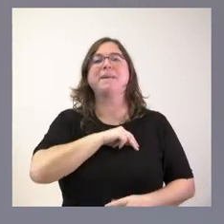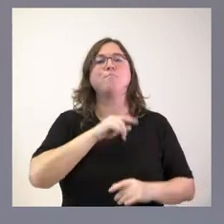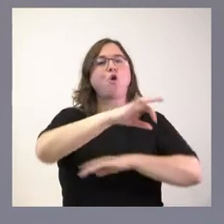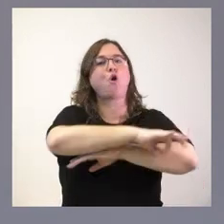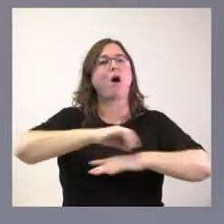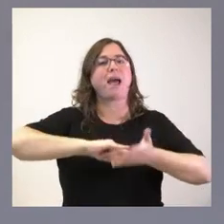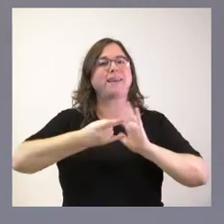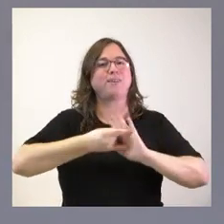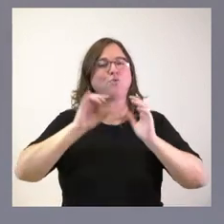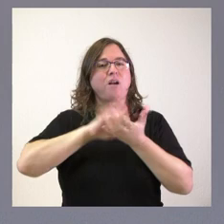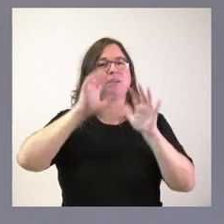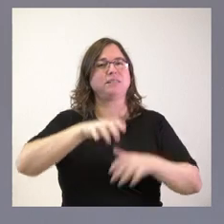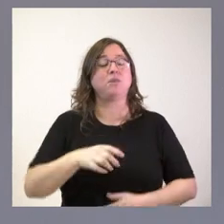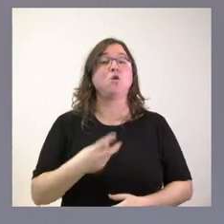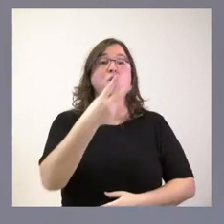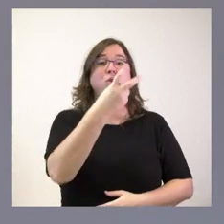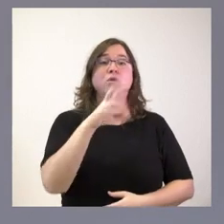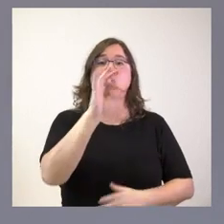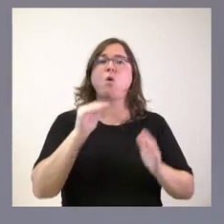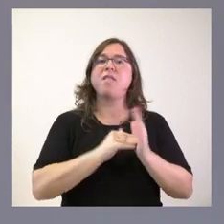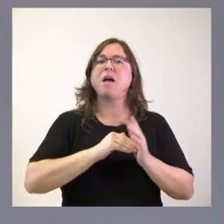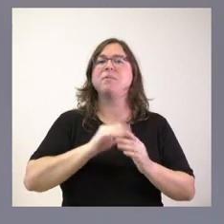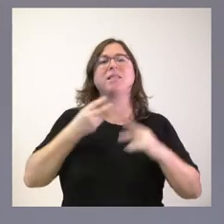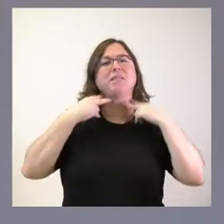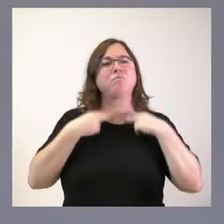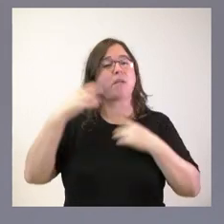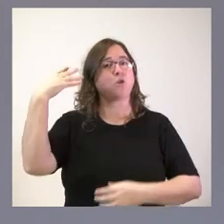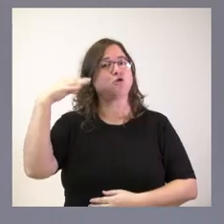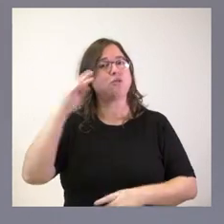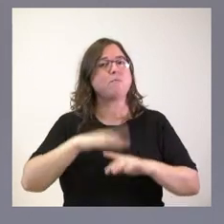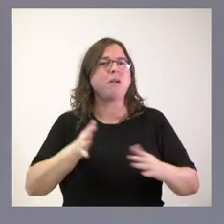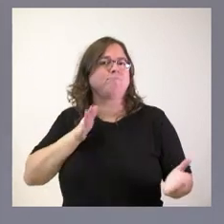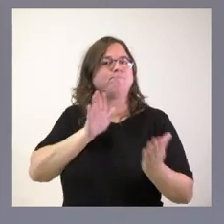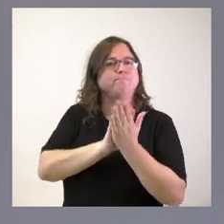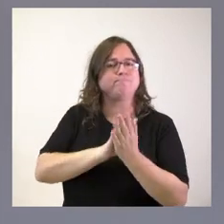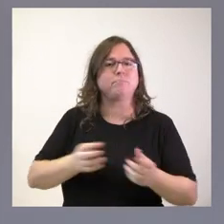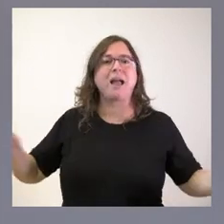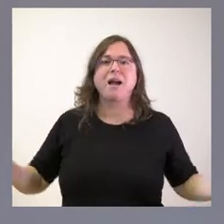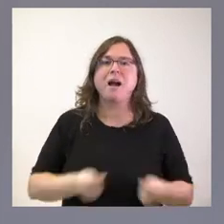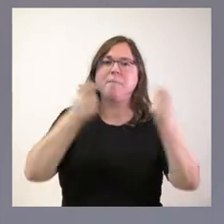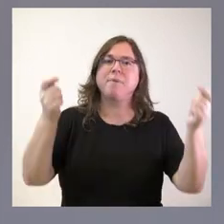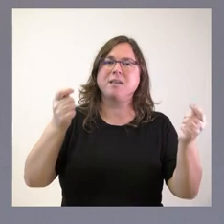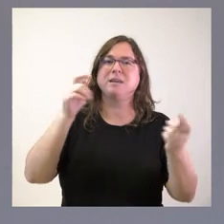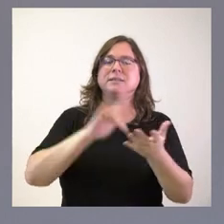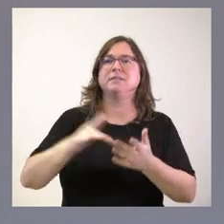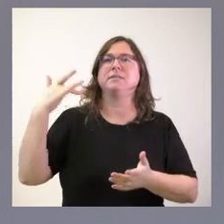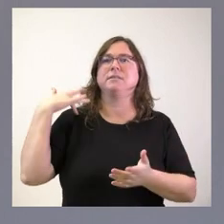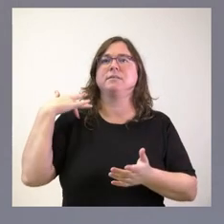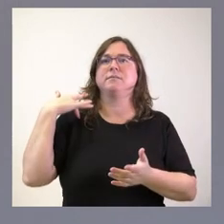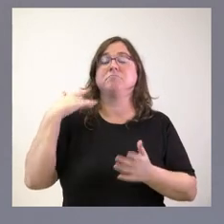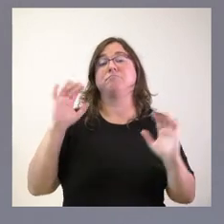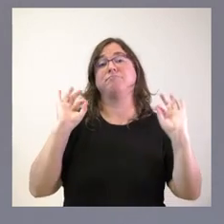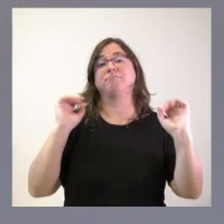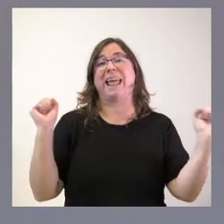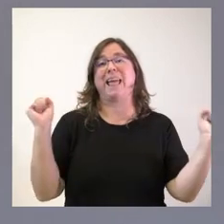de Castilla y León. 240.000 euros con la Diputación de Soria para afrontar conjuntamente las campañas de viabilidad invernal